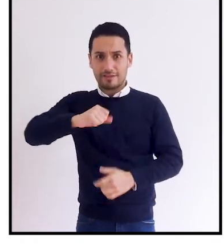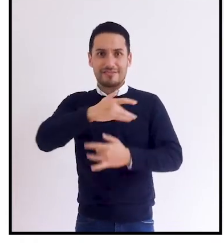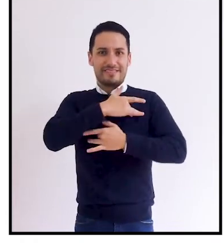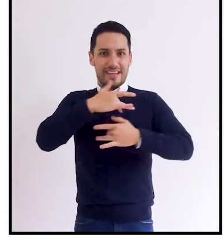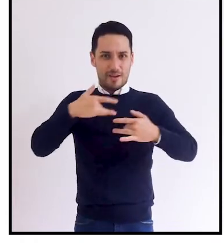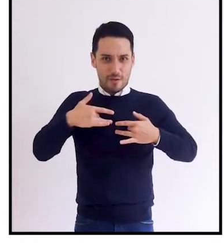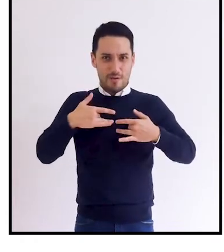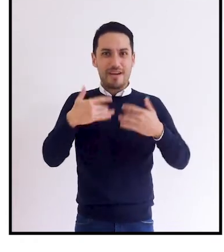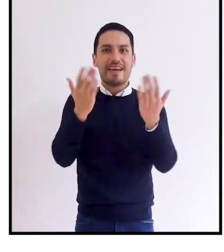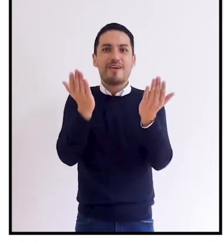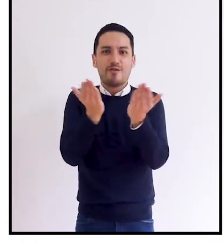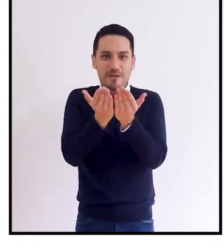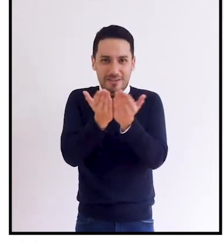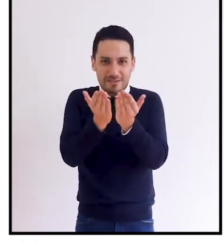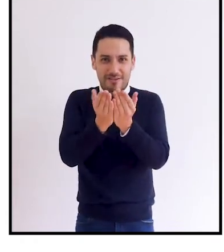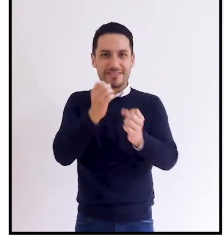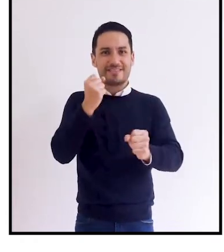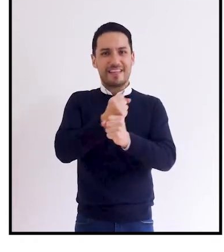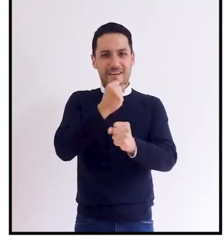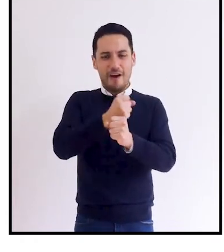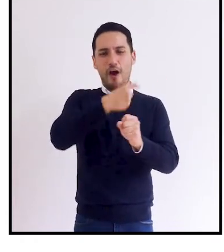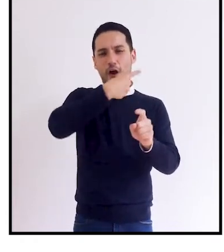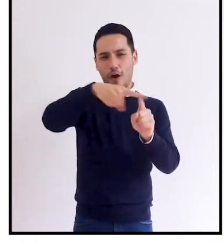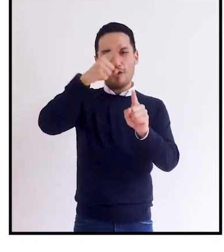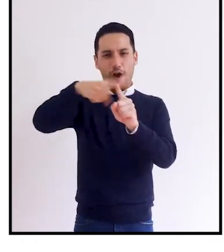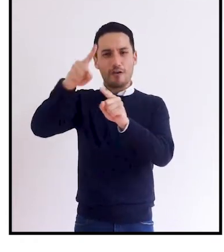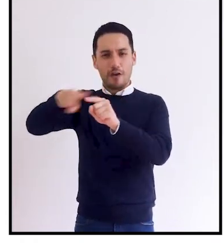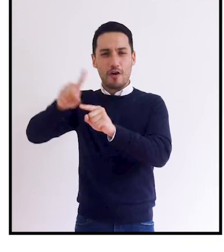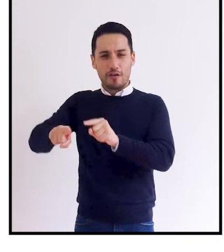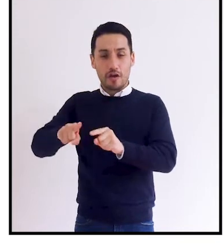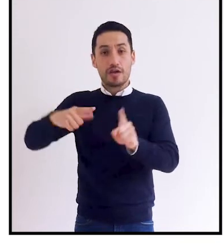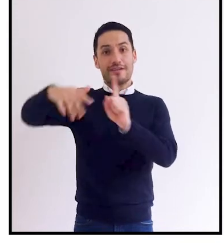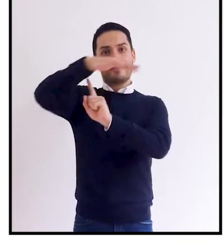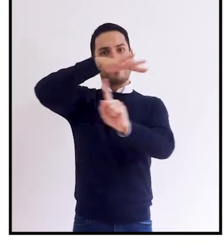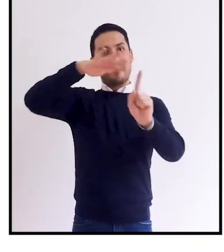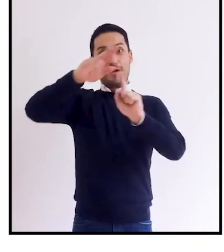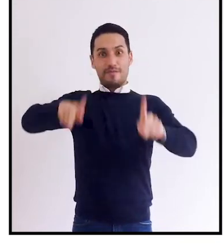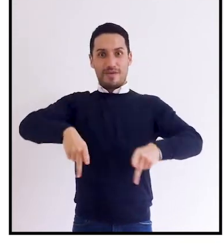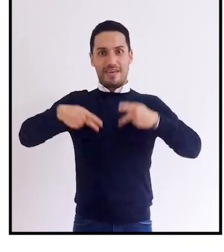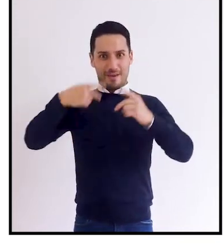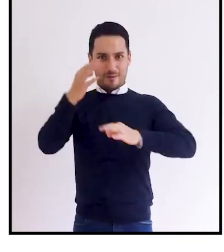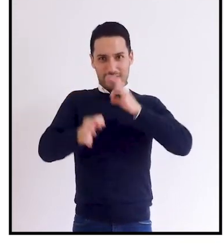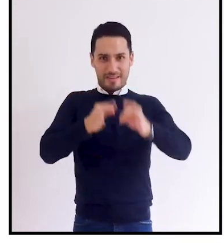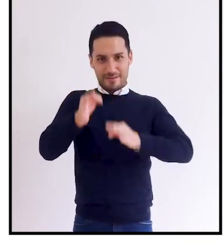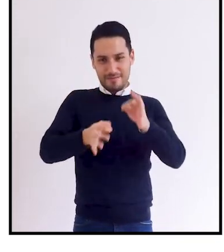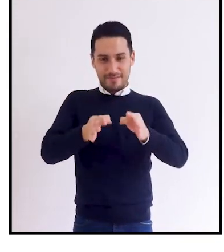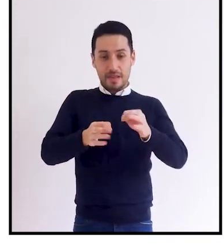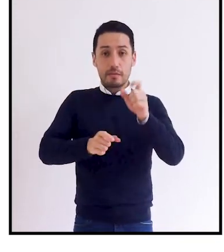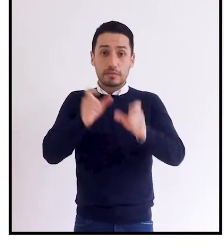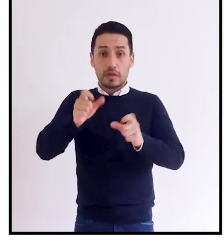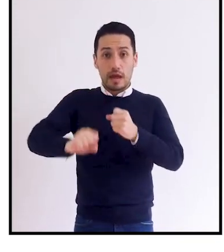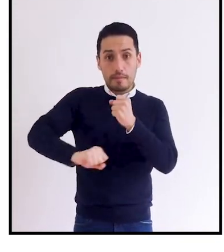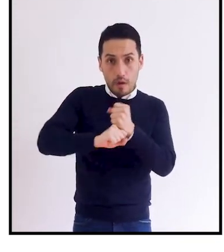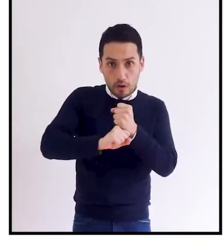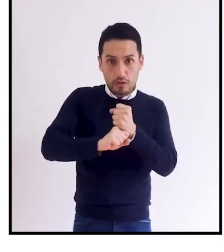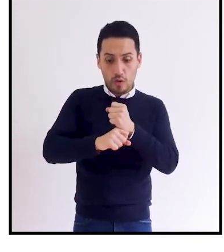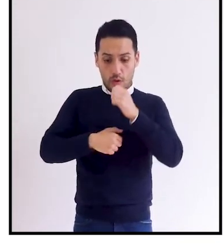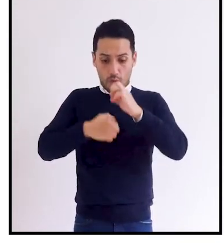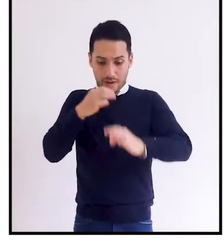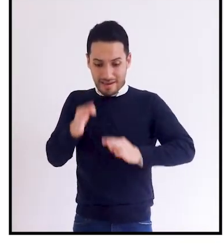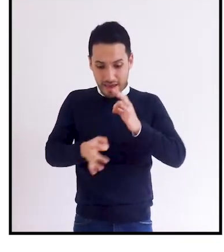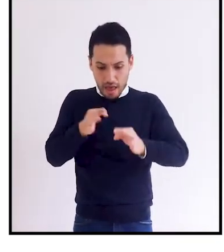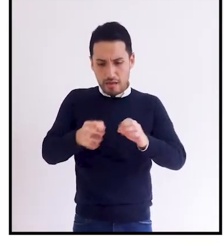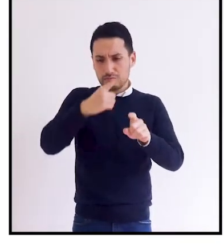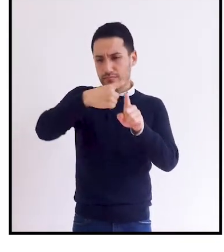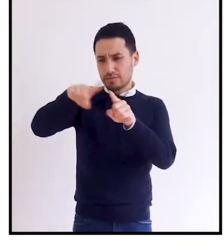salud, educación, trabajo, entre otros, y entorno para la vida y cuidado. Personas de apoyo, cuidado